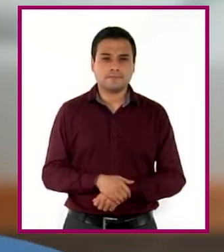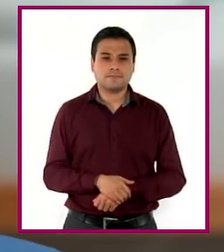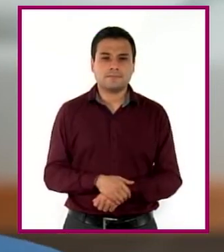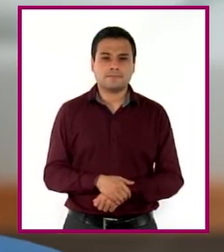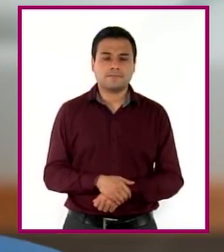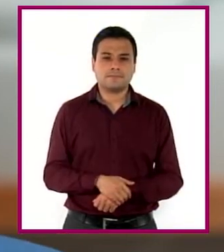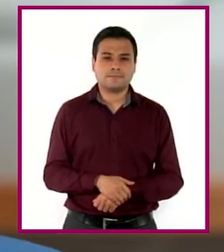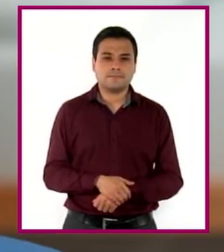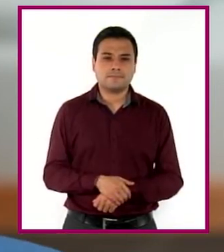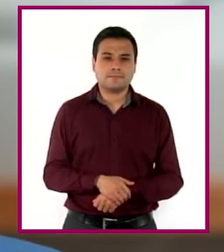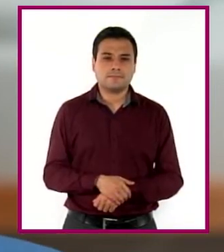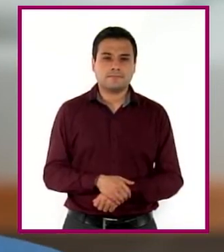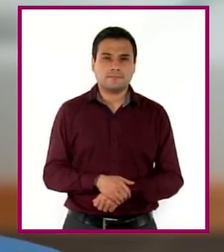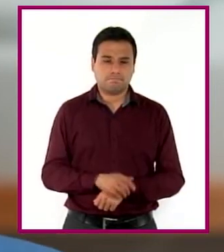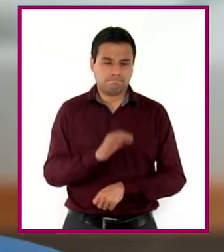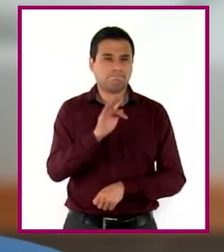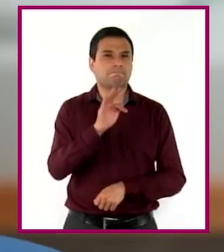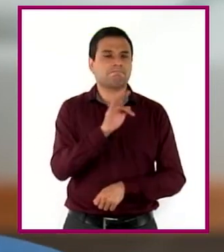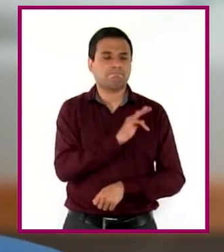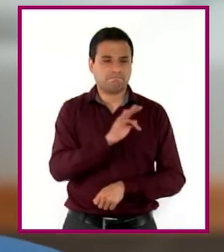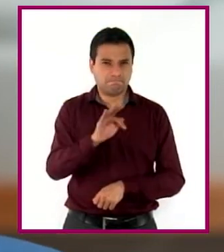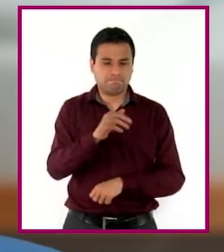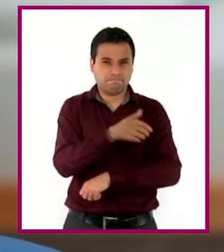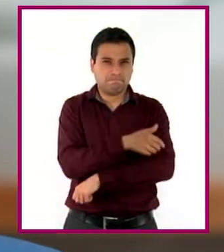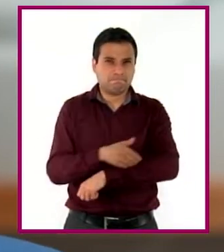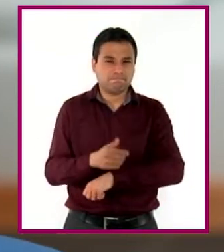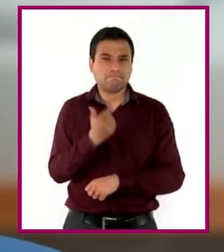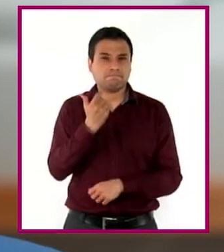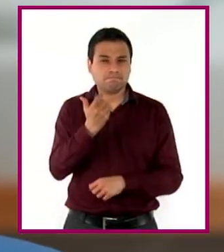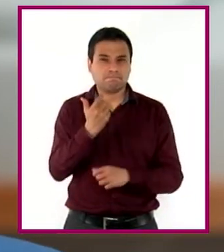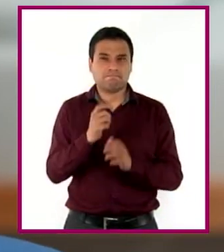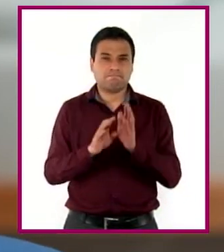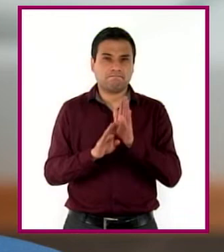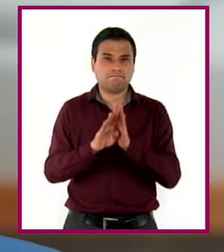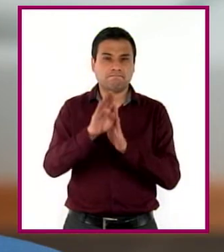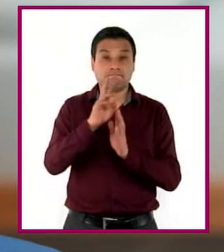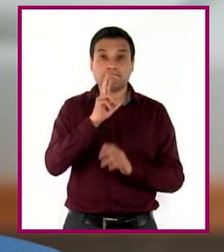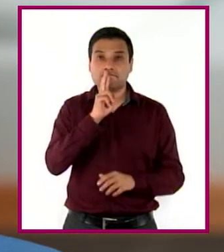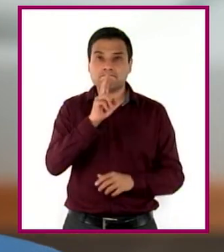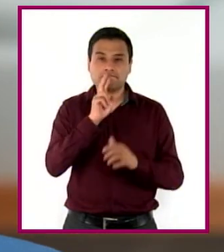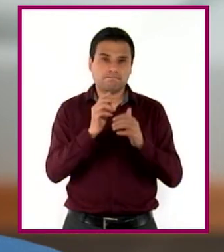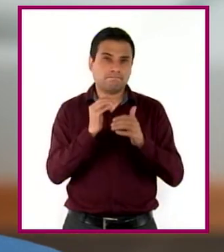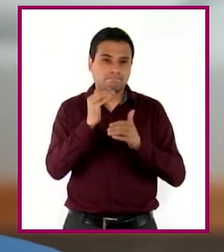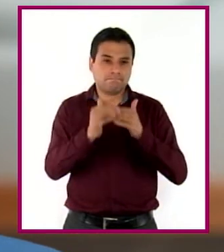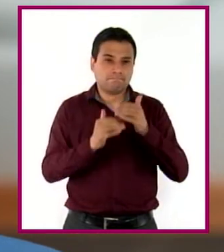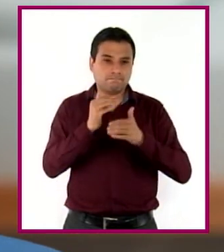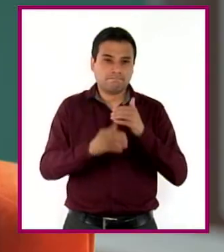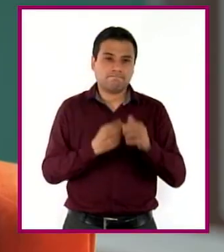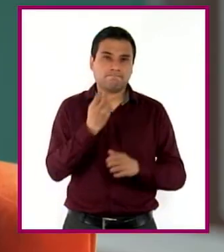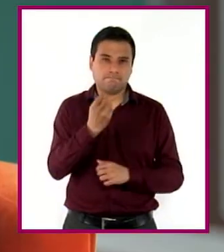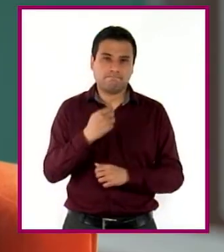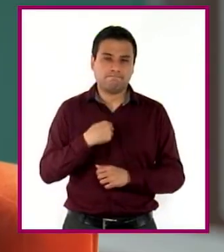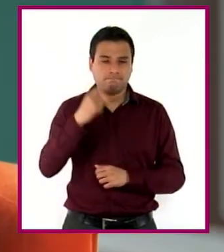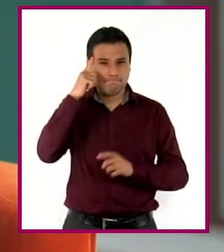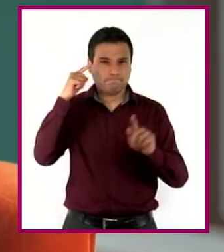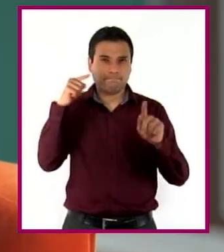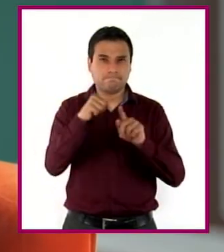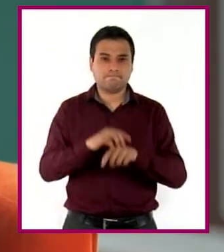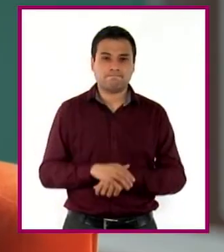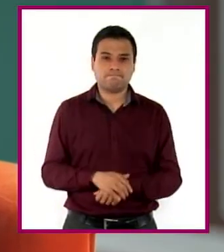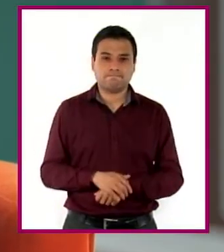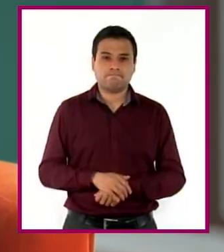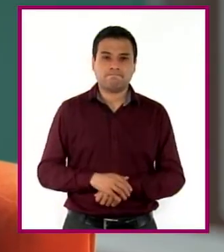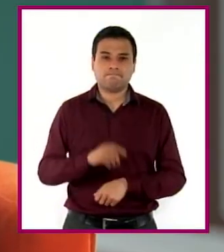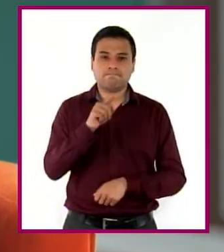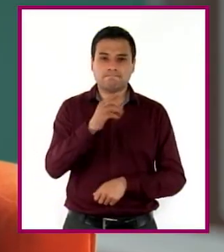Así puedo ayudar a que las cosas mejoren económicamente aquí, en la casa a corto plazo, que era mi objetivo principal. Mira, sí que es una